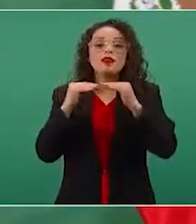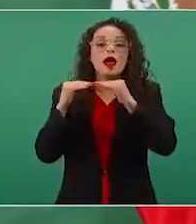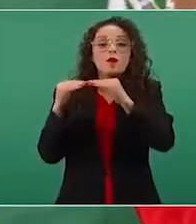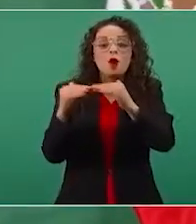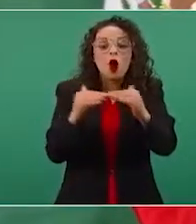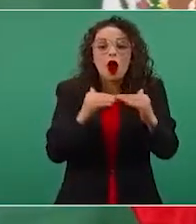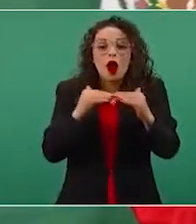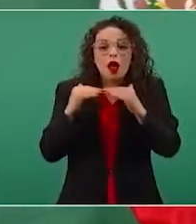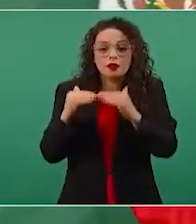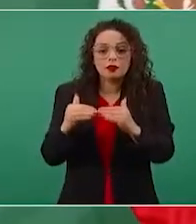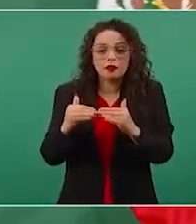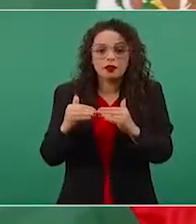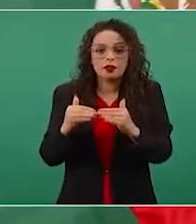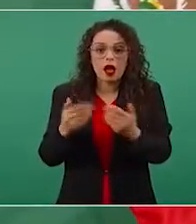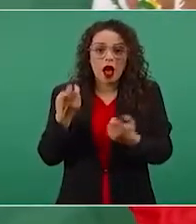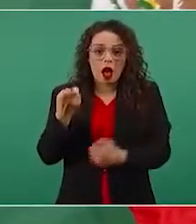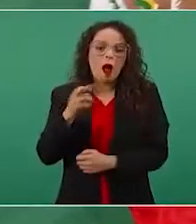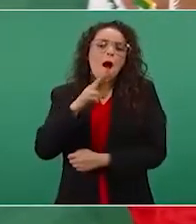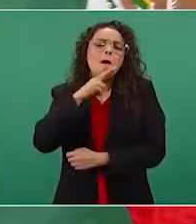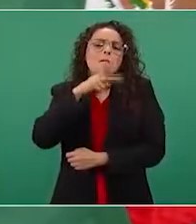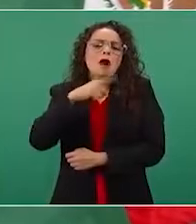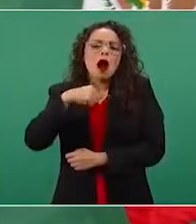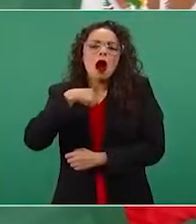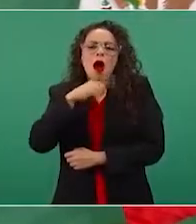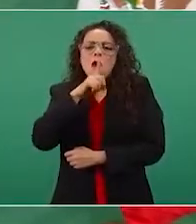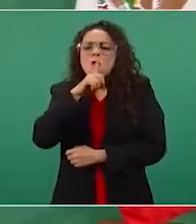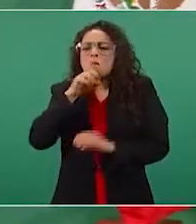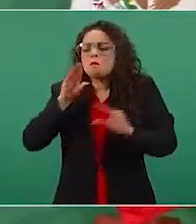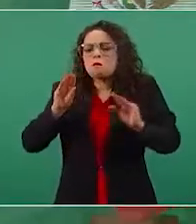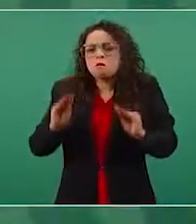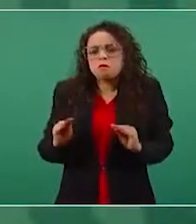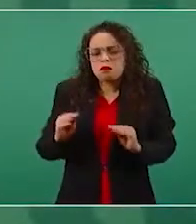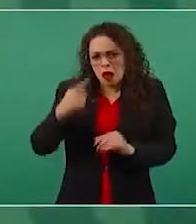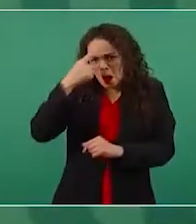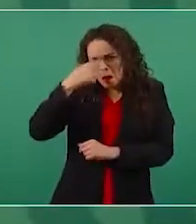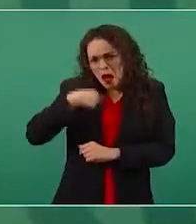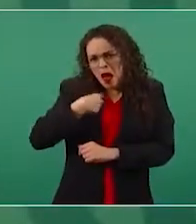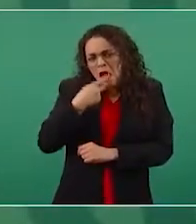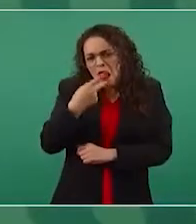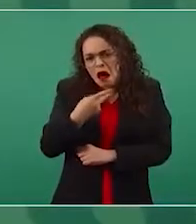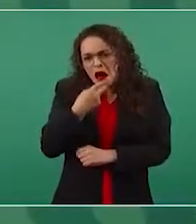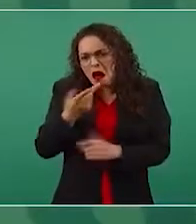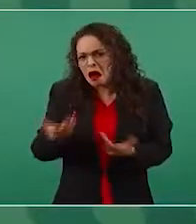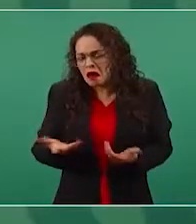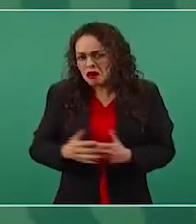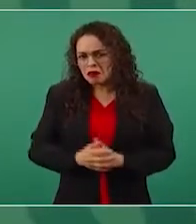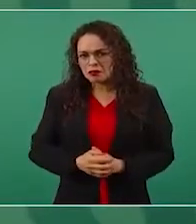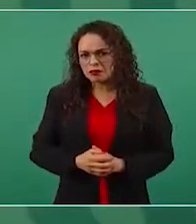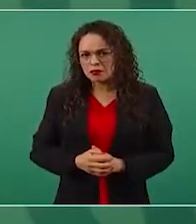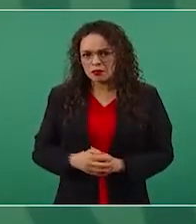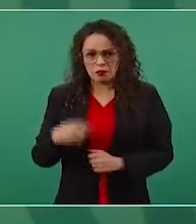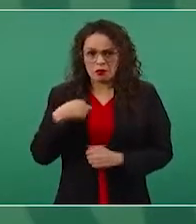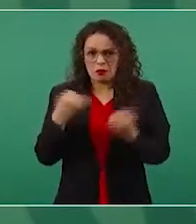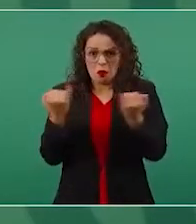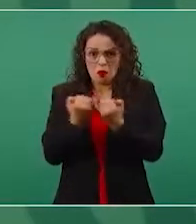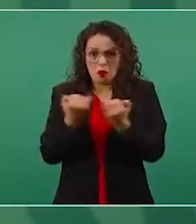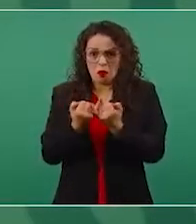pues, entonces, me quedaría callado si yo fuese como los otros.